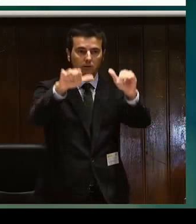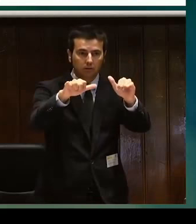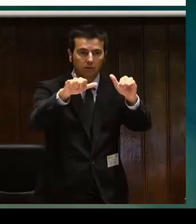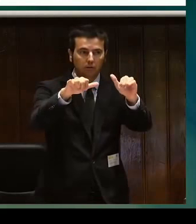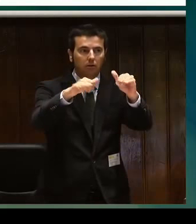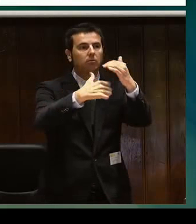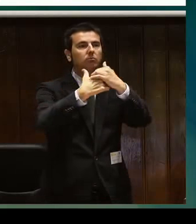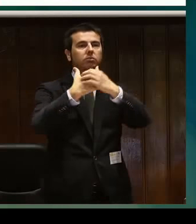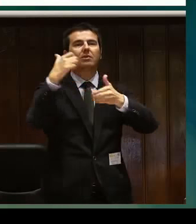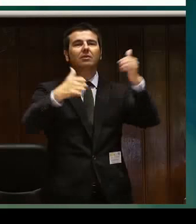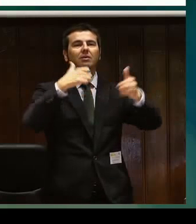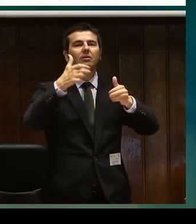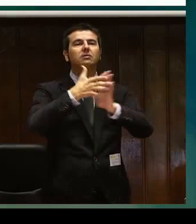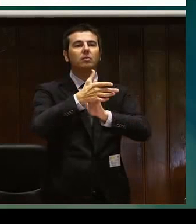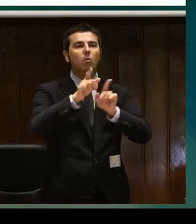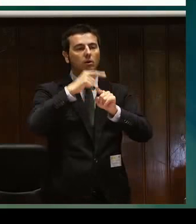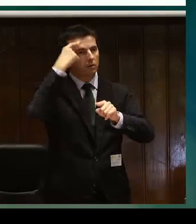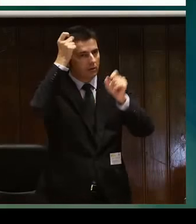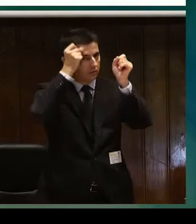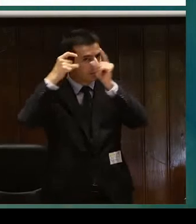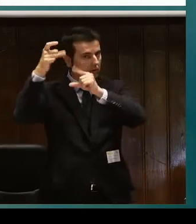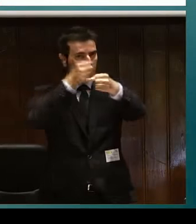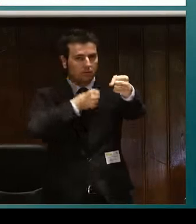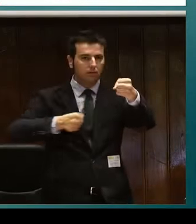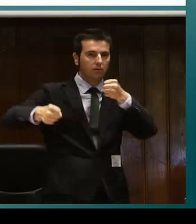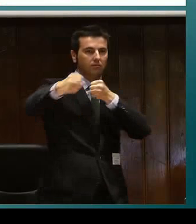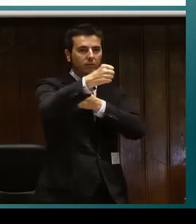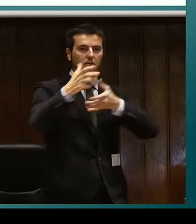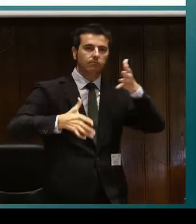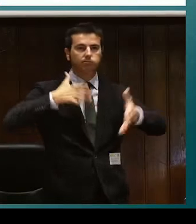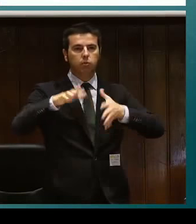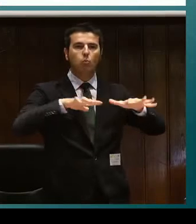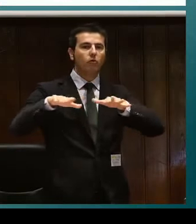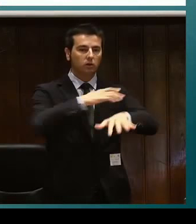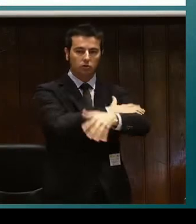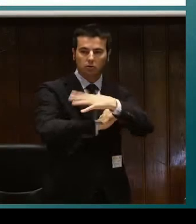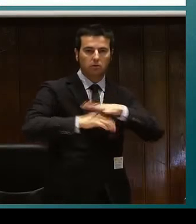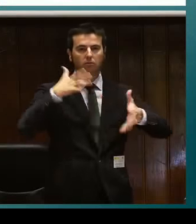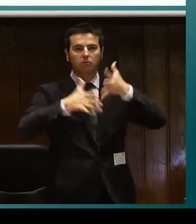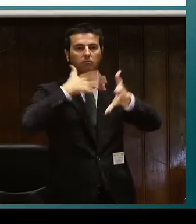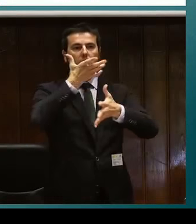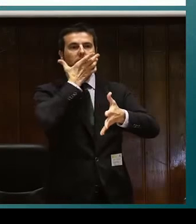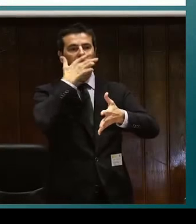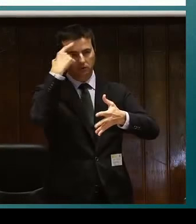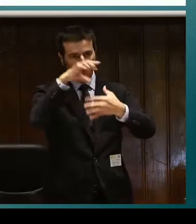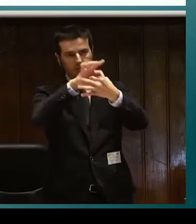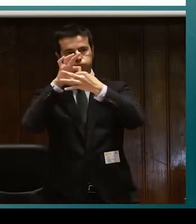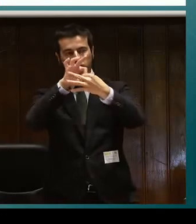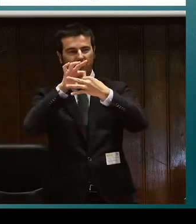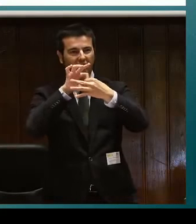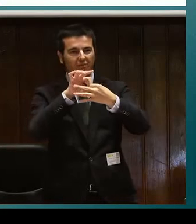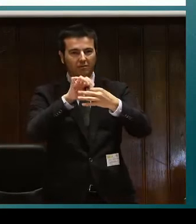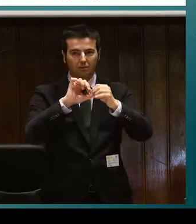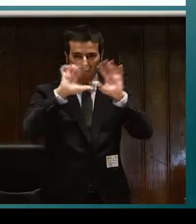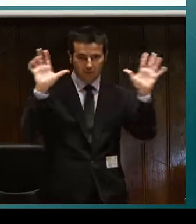el interlocutor signa de una forma natural y yo, en este caso, por ejemplo, me cojo a las manos de mi interlocutor, notando el movimiento de sus